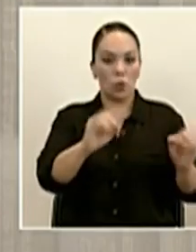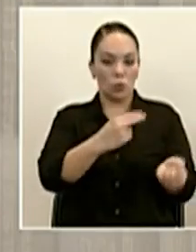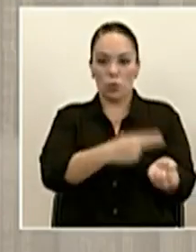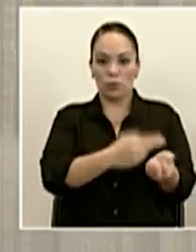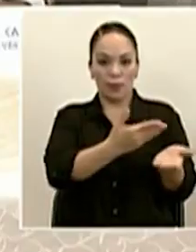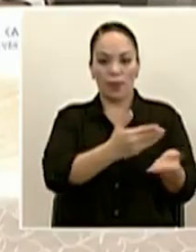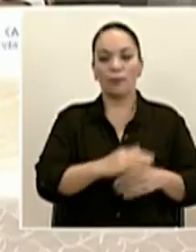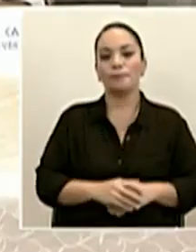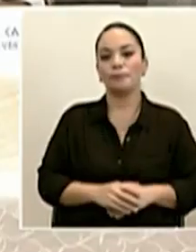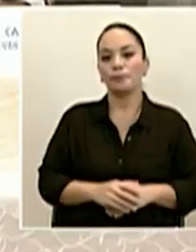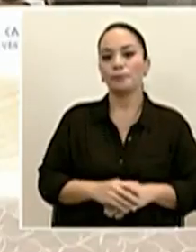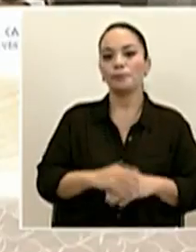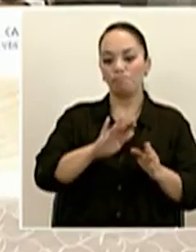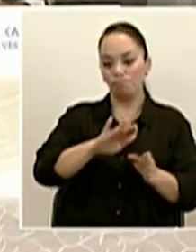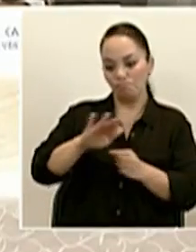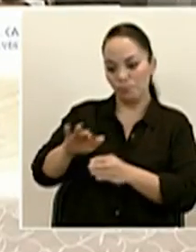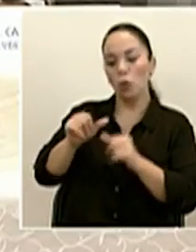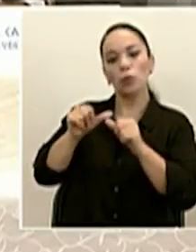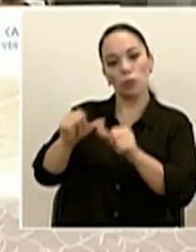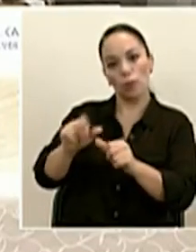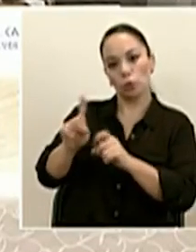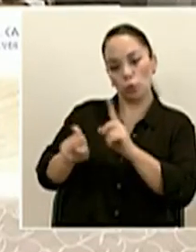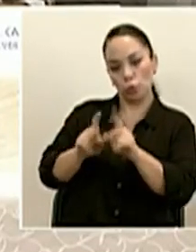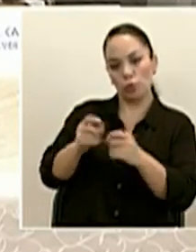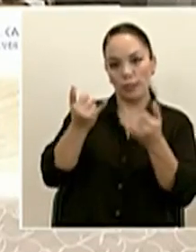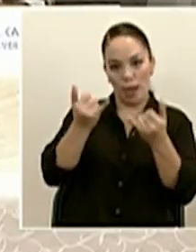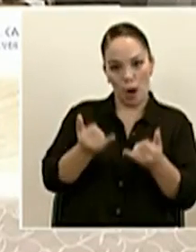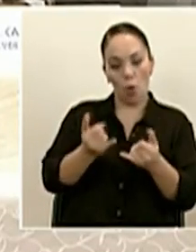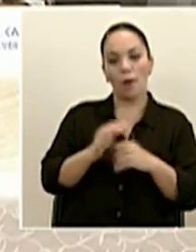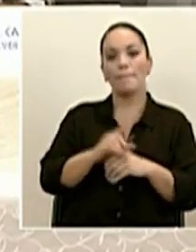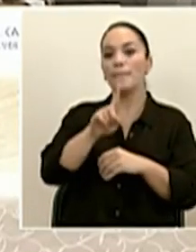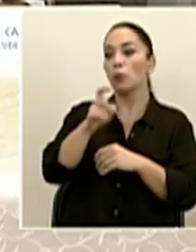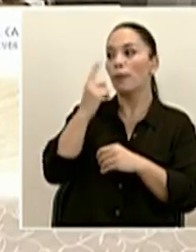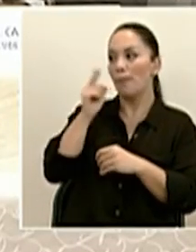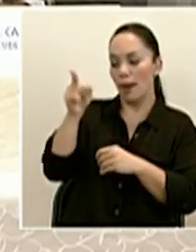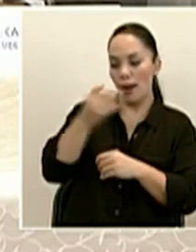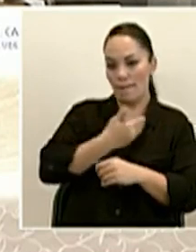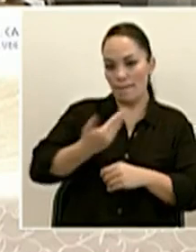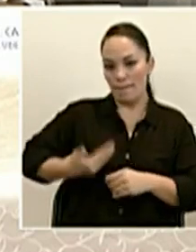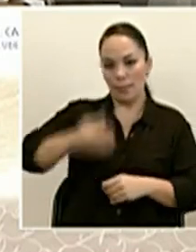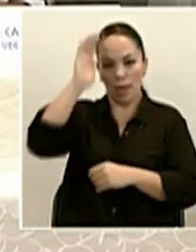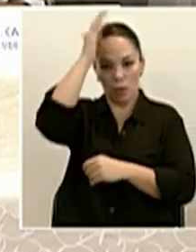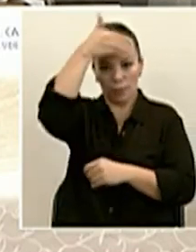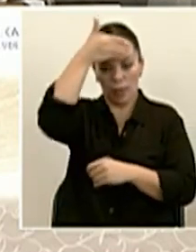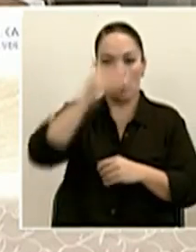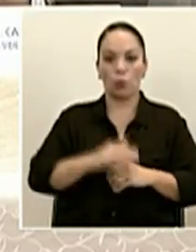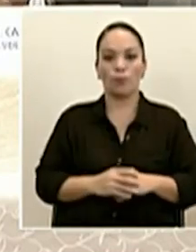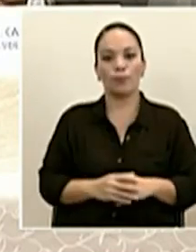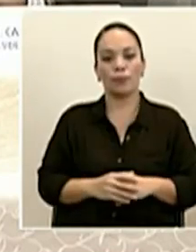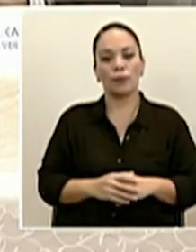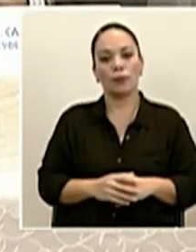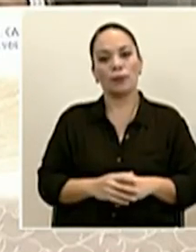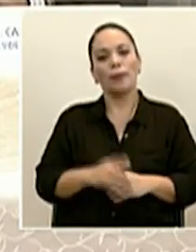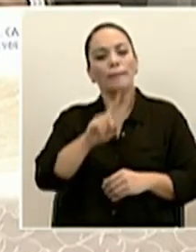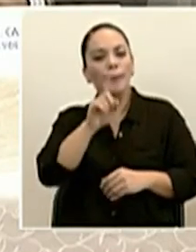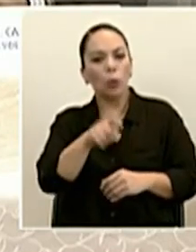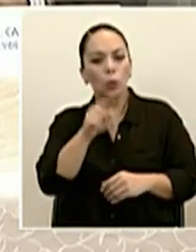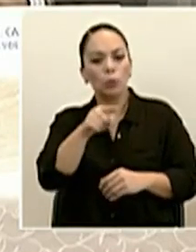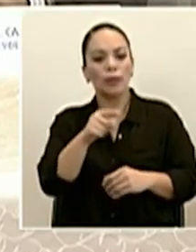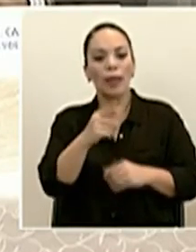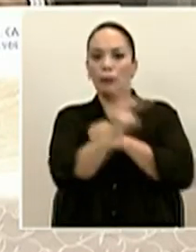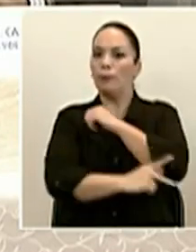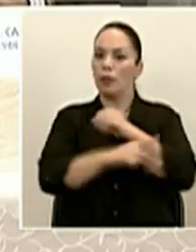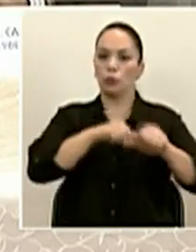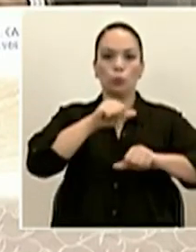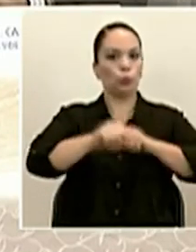Continuamos con consultas que nos hacen los colegas. Esta para el Presidente de la República. Don Carlos, el país está haciendo un esfuerzo importante para mantener